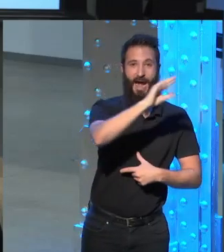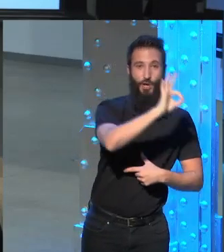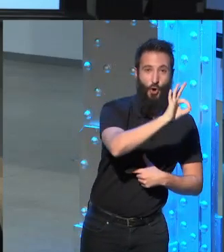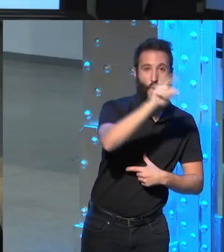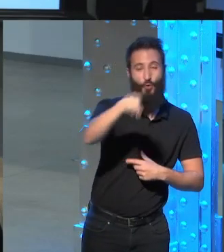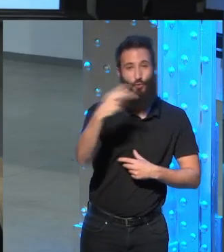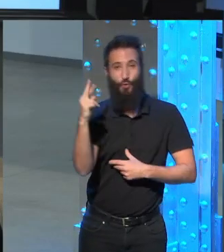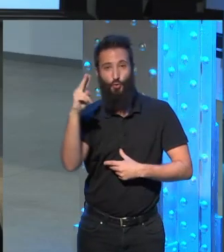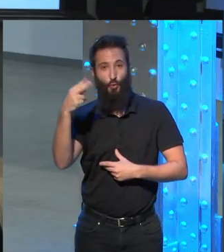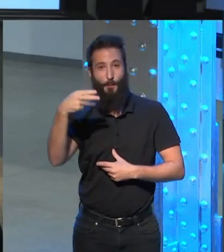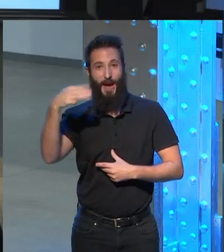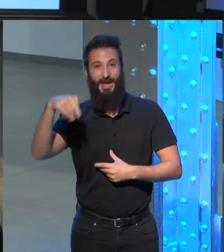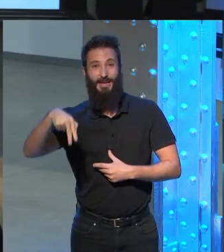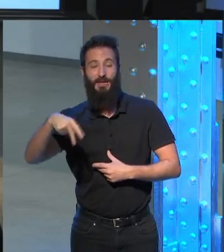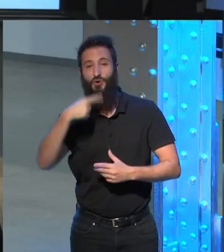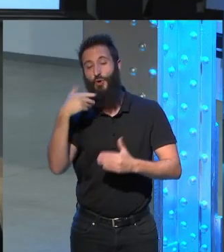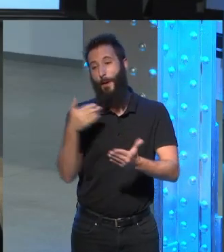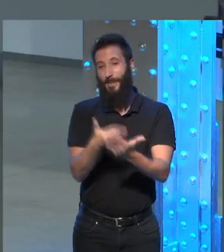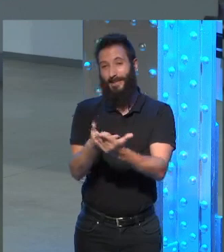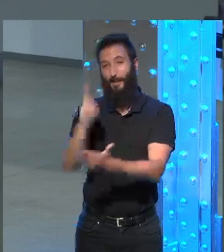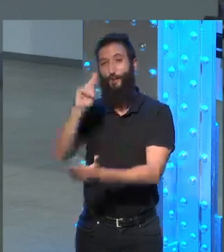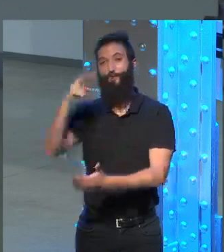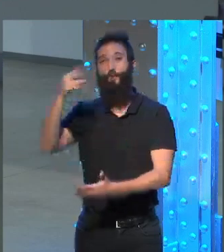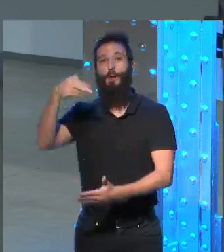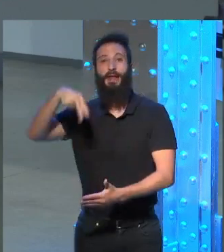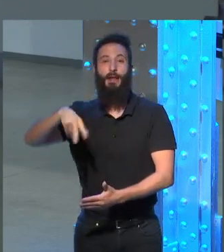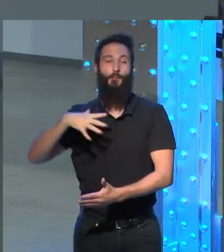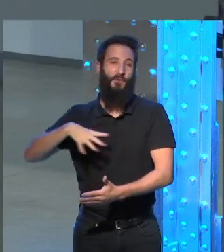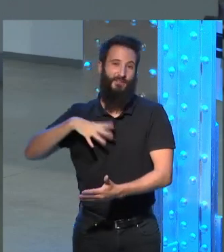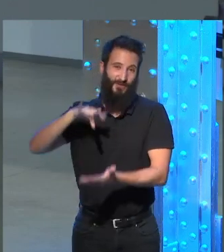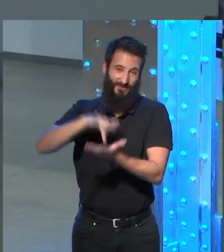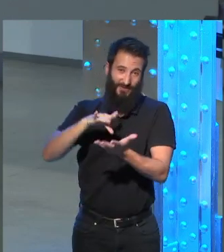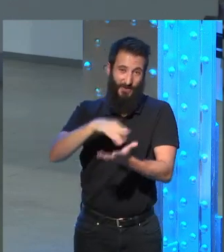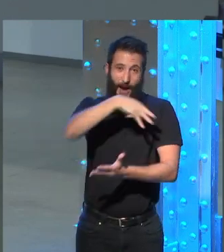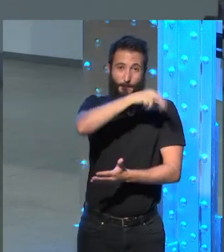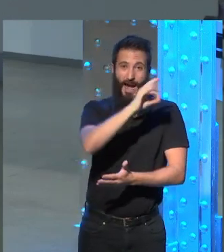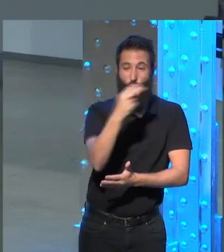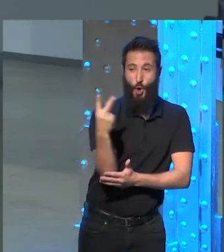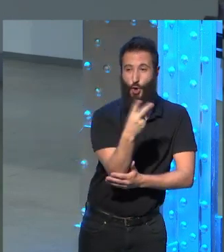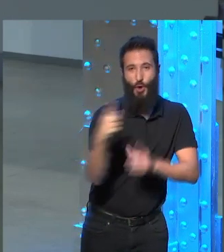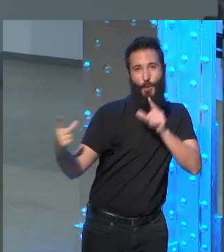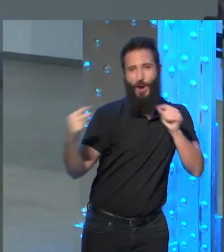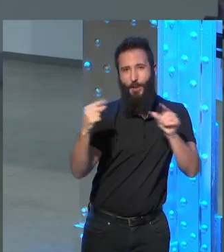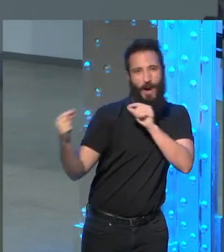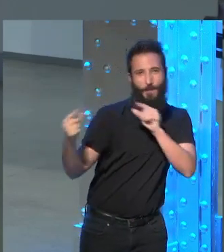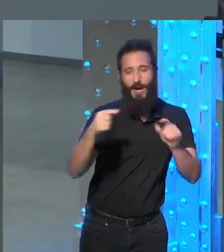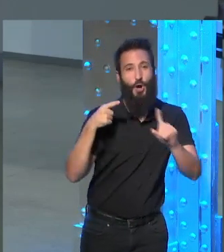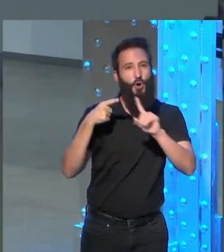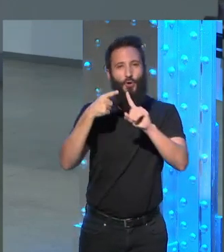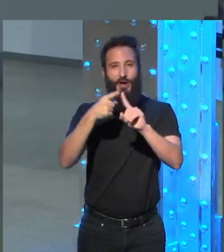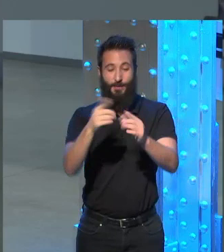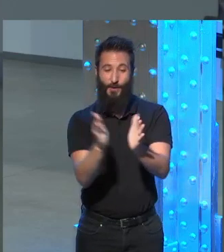y yo les he pedido, le he pedido a Rubén que establezca una conversación con Mario a partir del